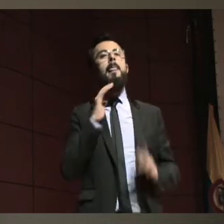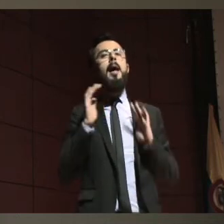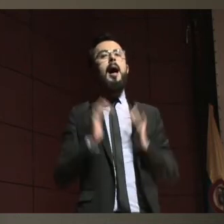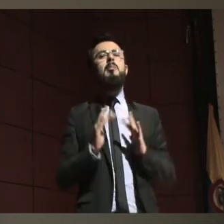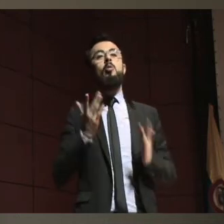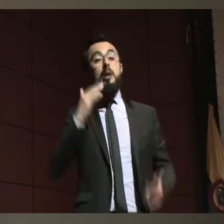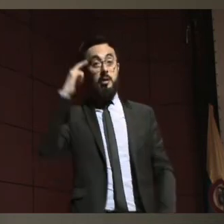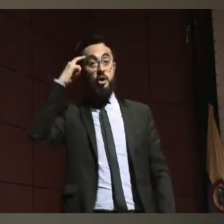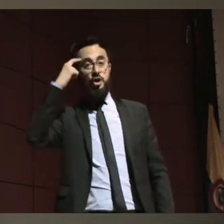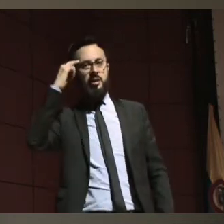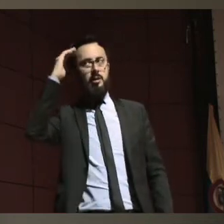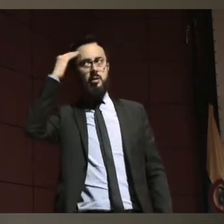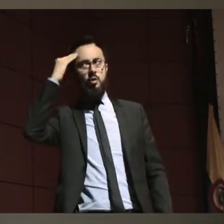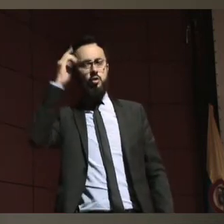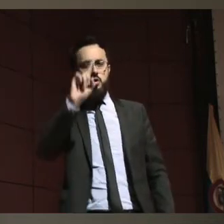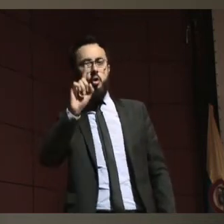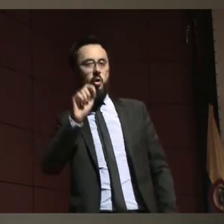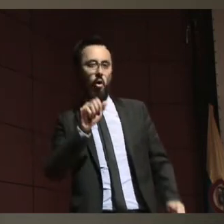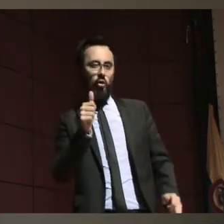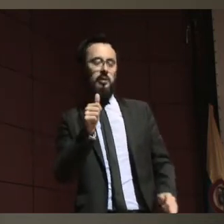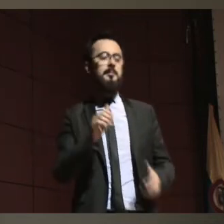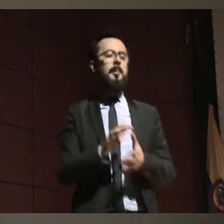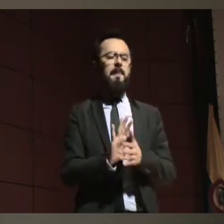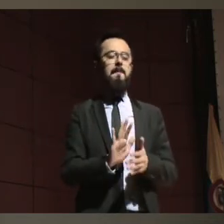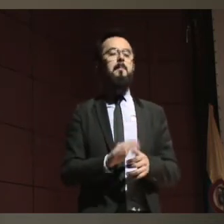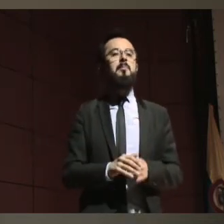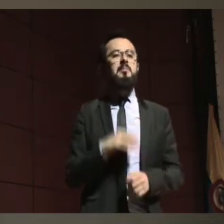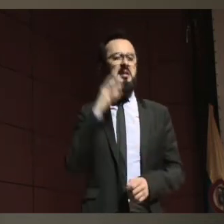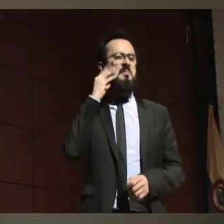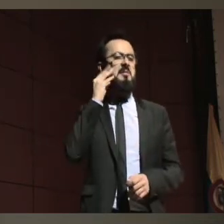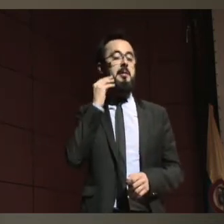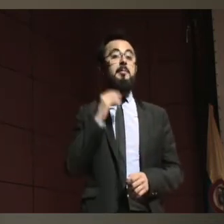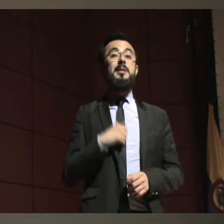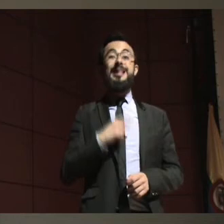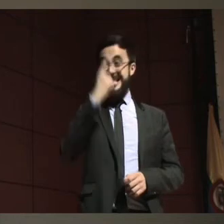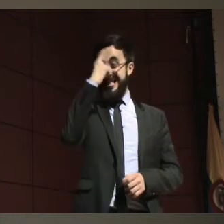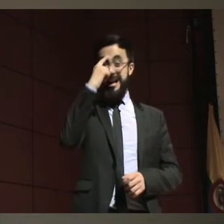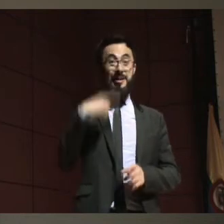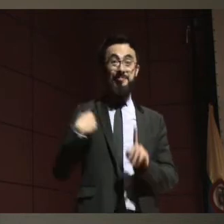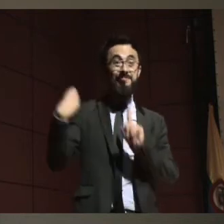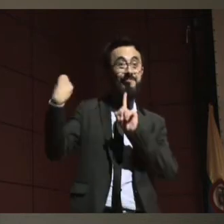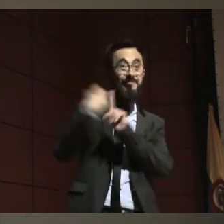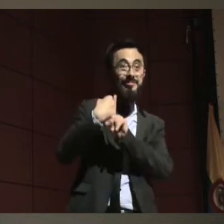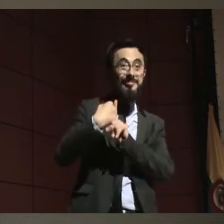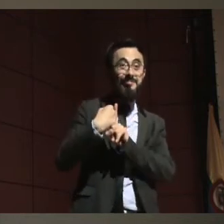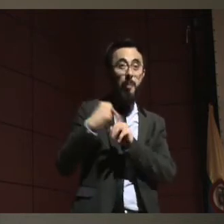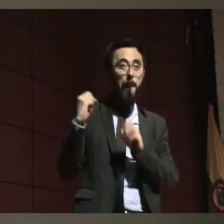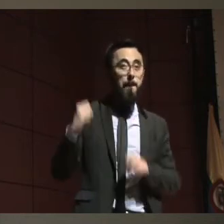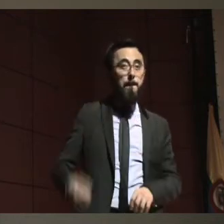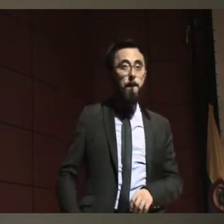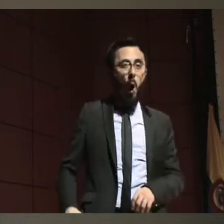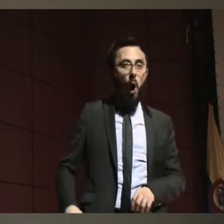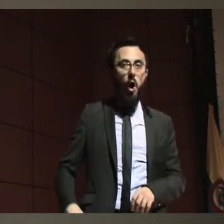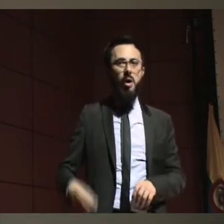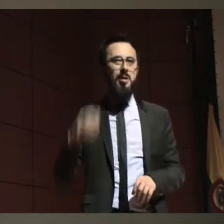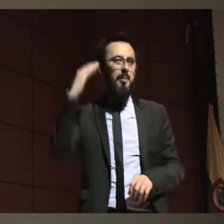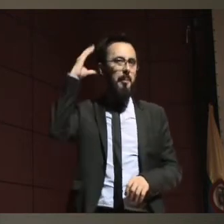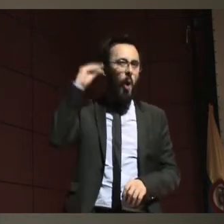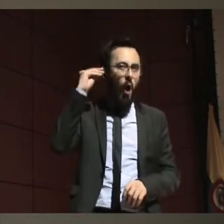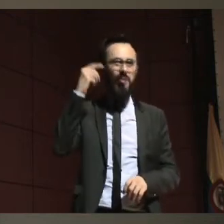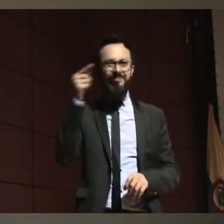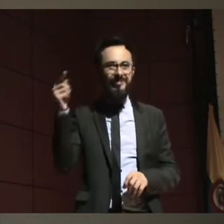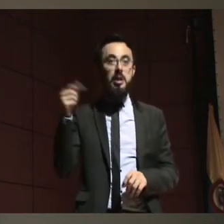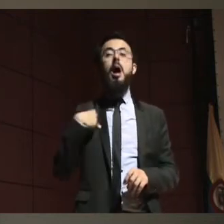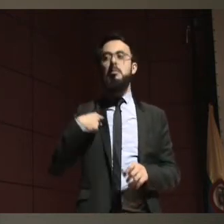pasa mucho desde la unidad y es cuando pagamos indemnizaciones a personas víctimas. Nos ha